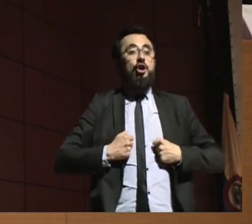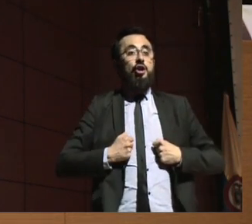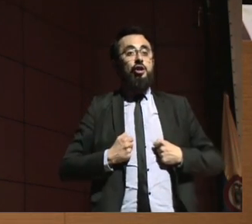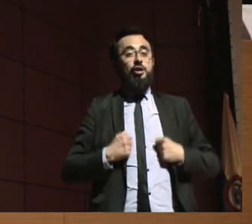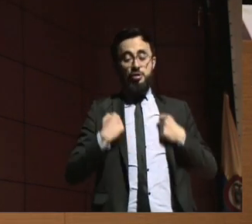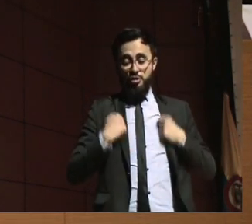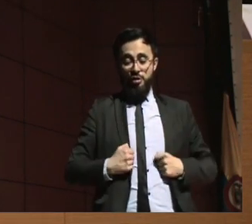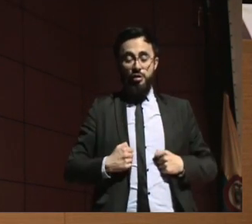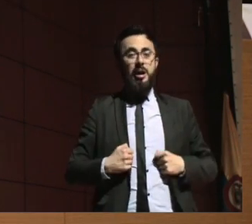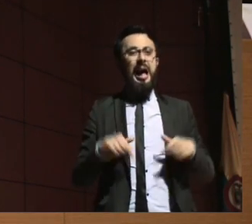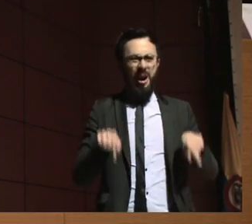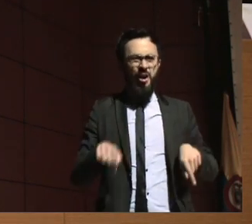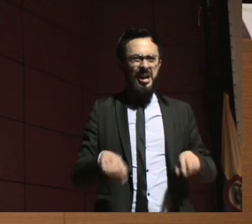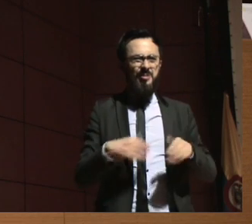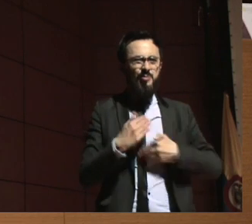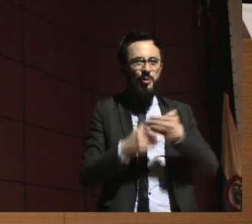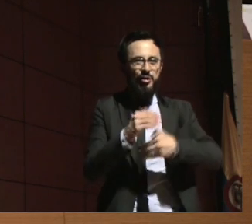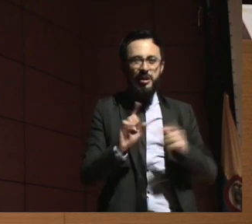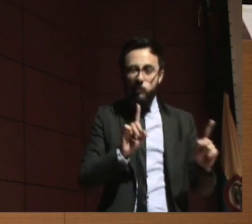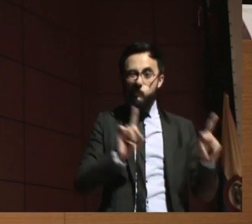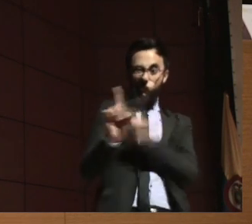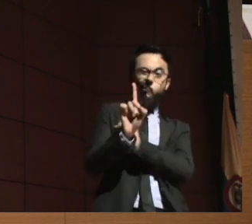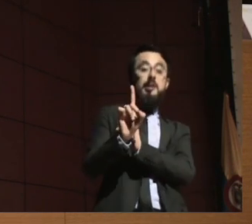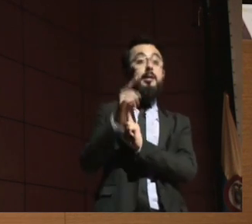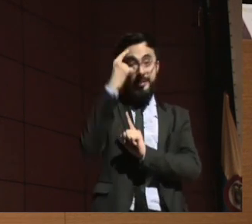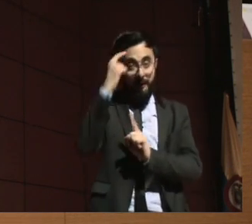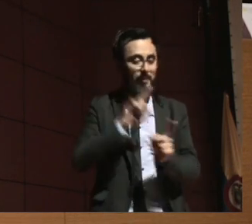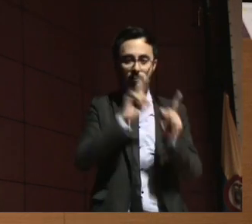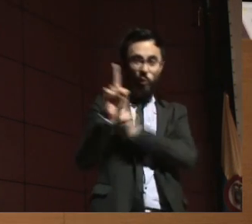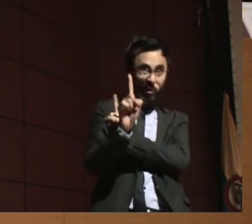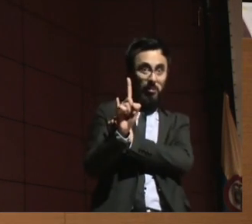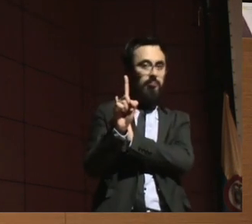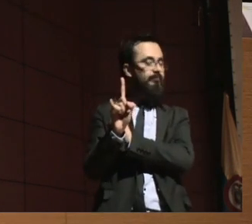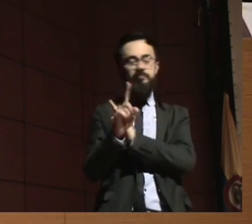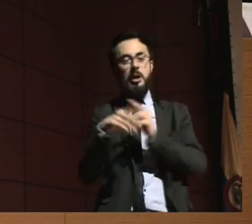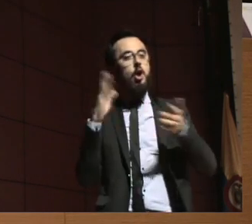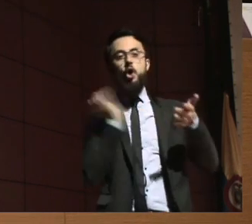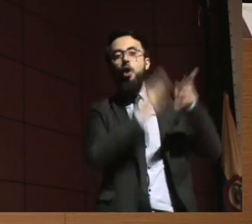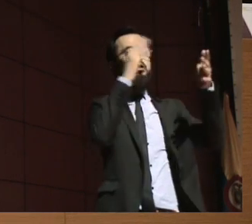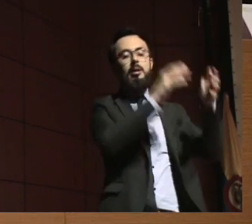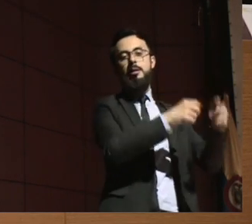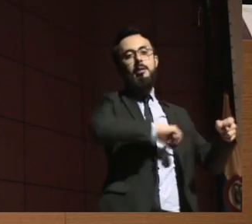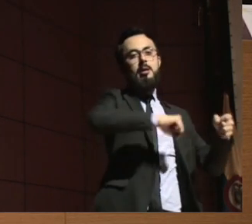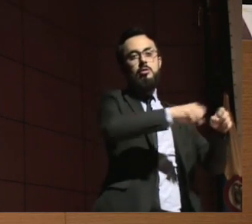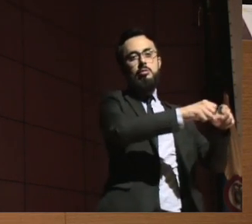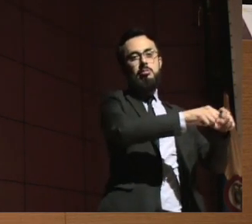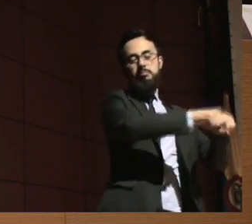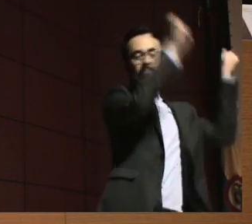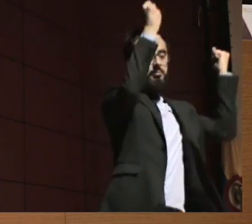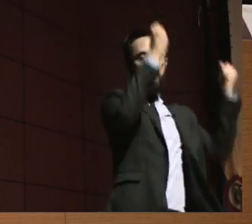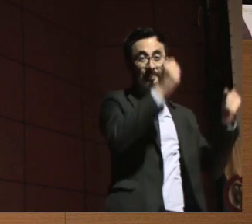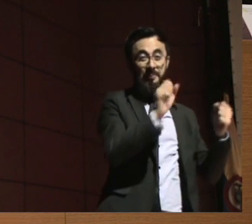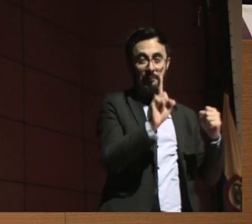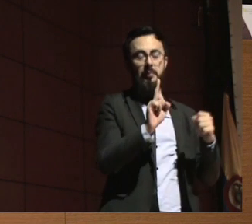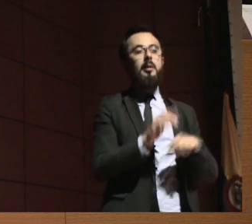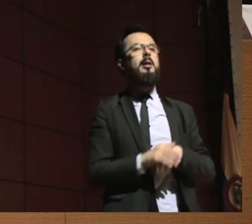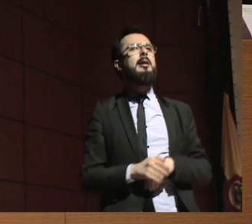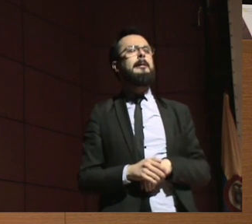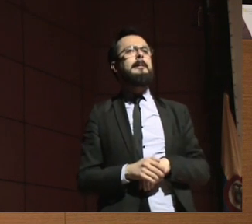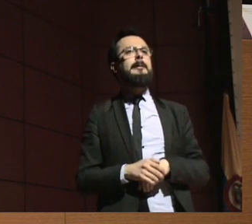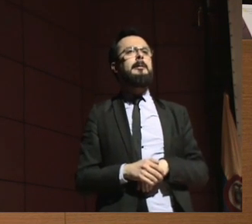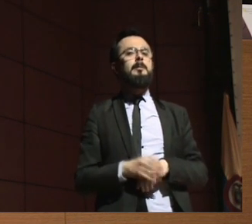interdicción, que de nuevo son procesos que son violatorios de los derechos humanos, pero actualmente la mayoría de las personas con discapacidad